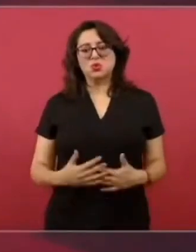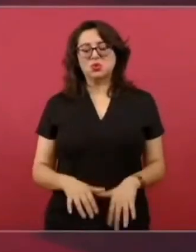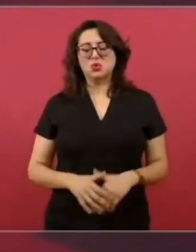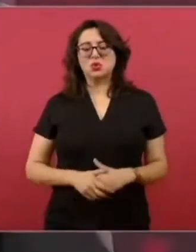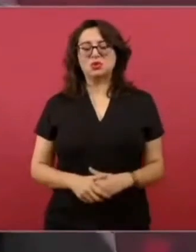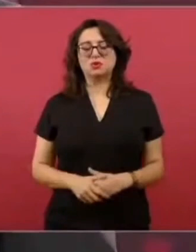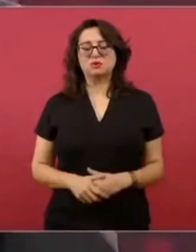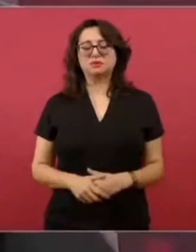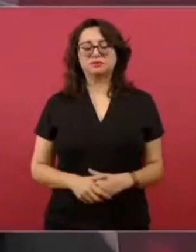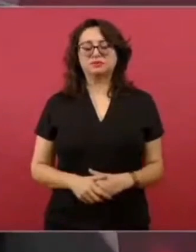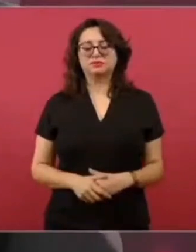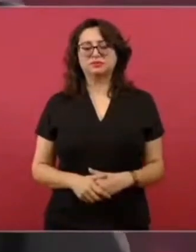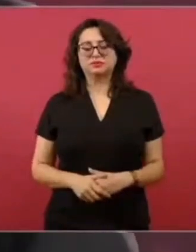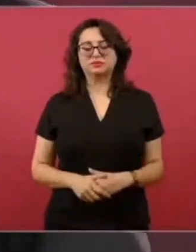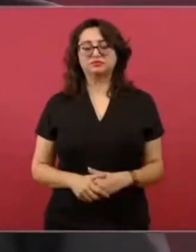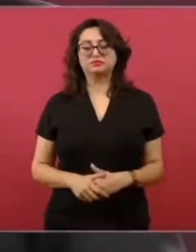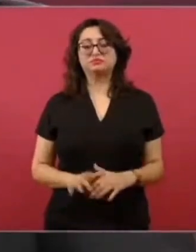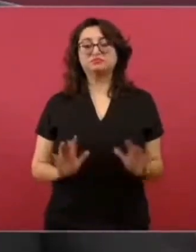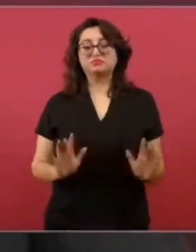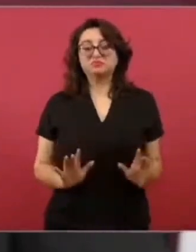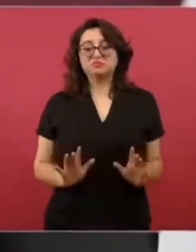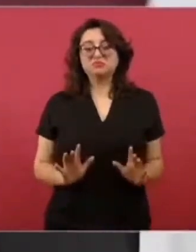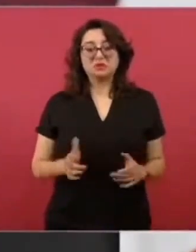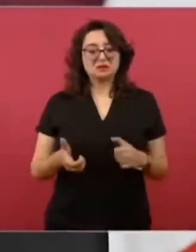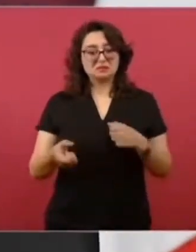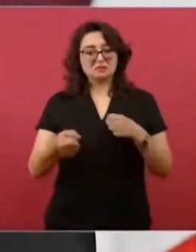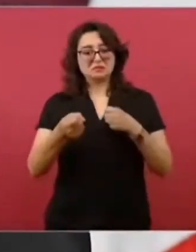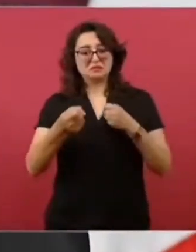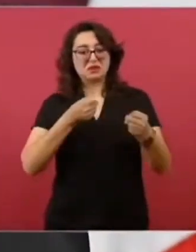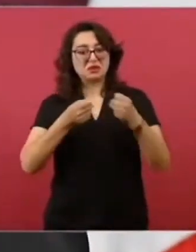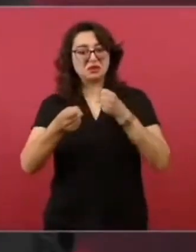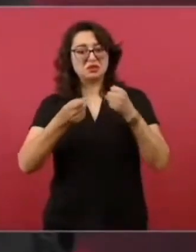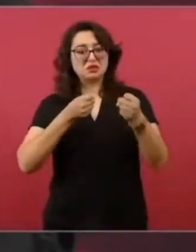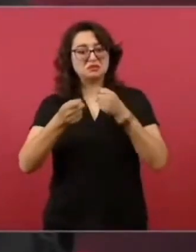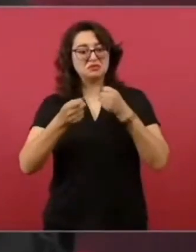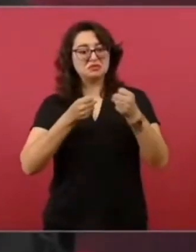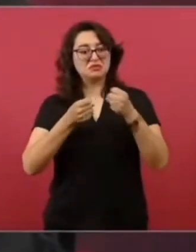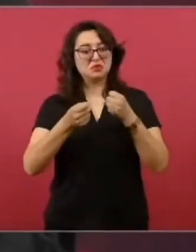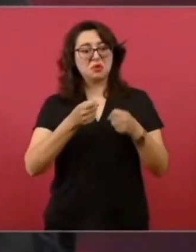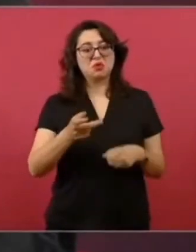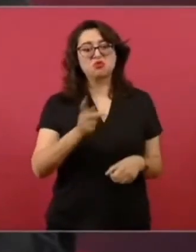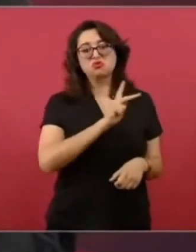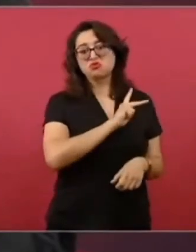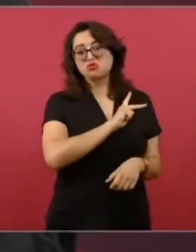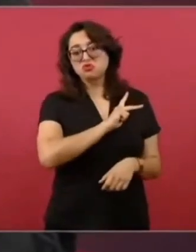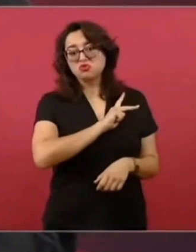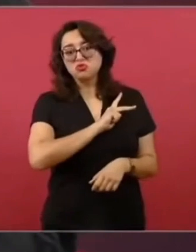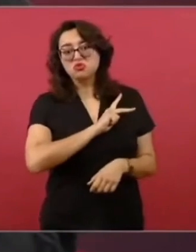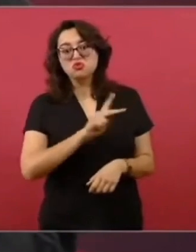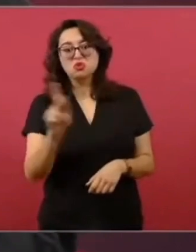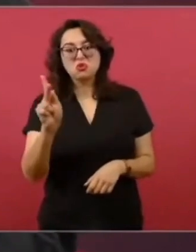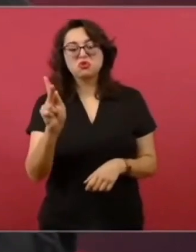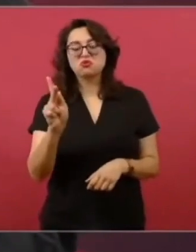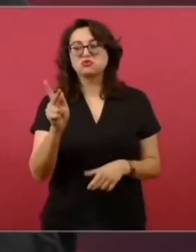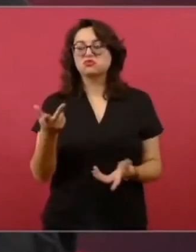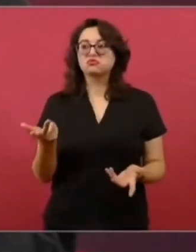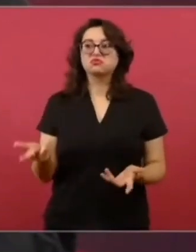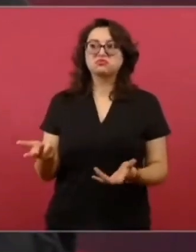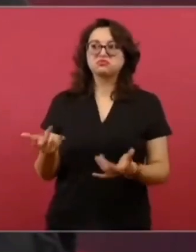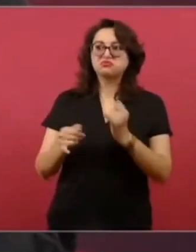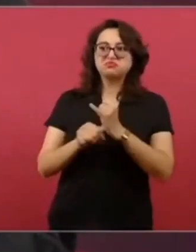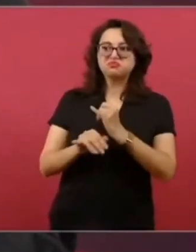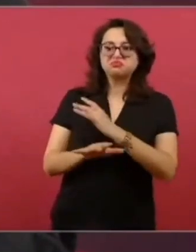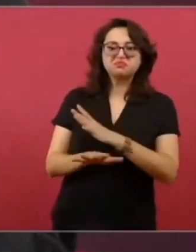Y con honrosas excepciones, los medios no informan, sino manipulan.